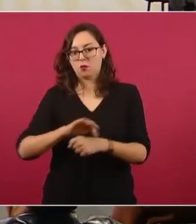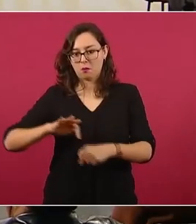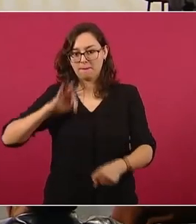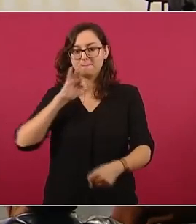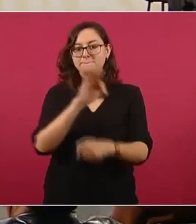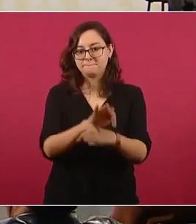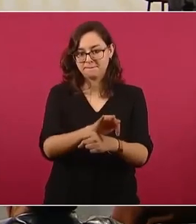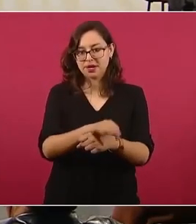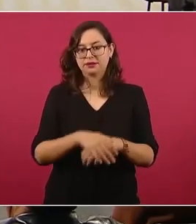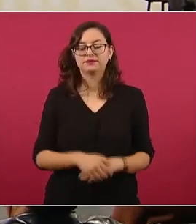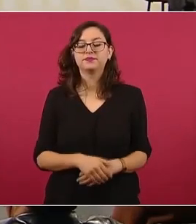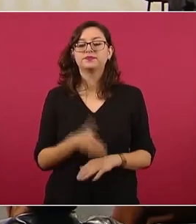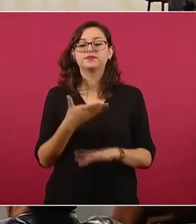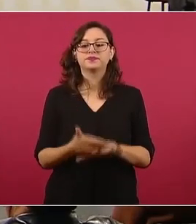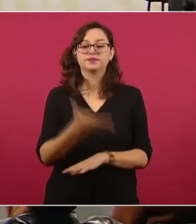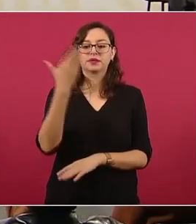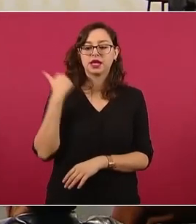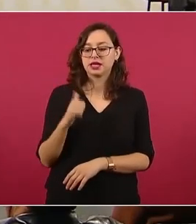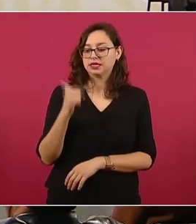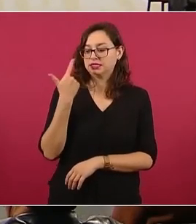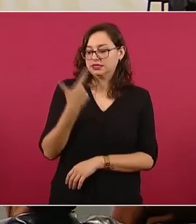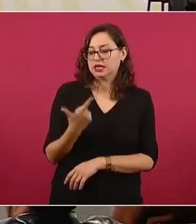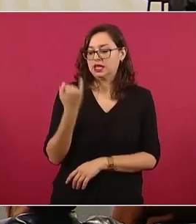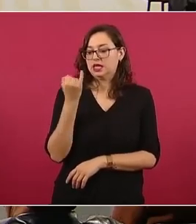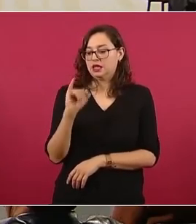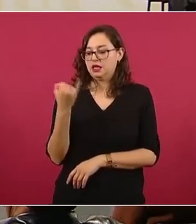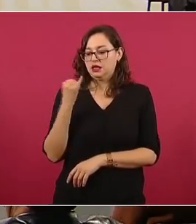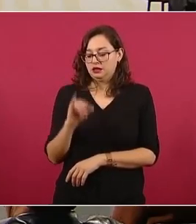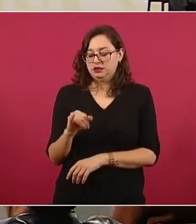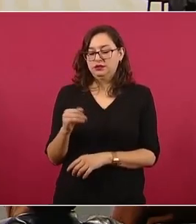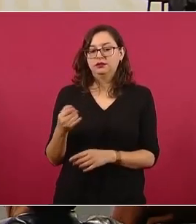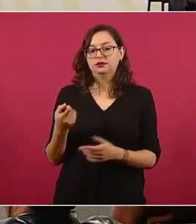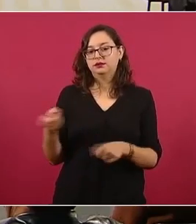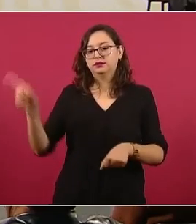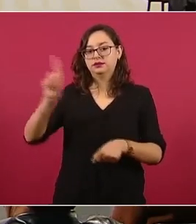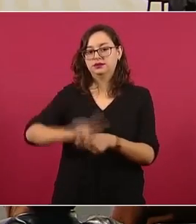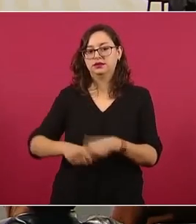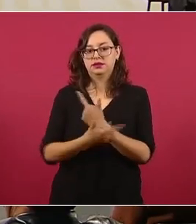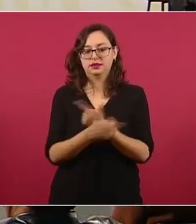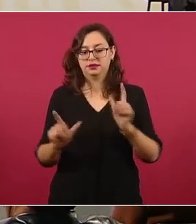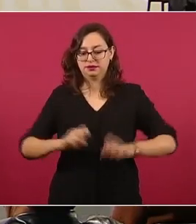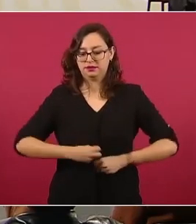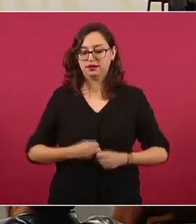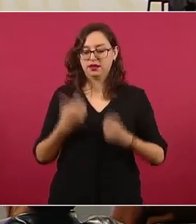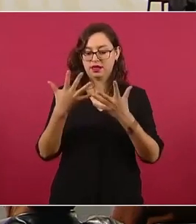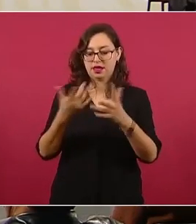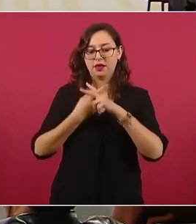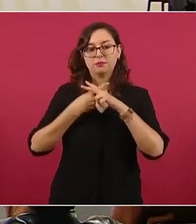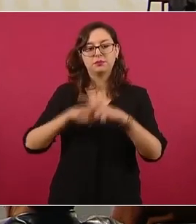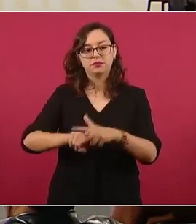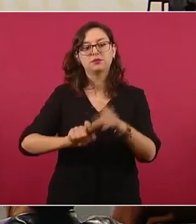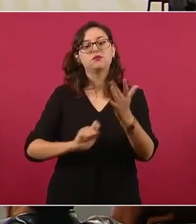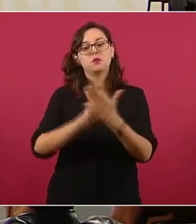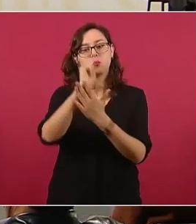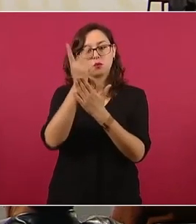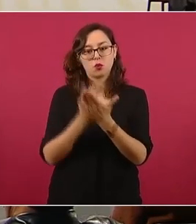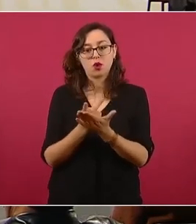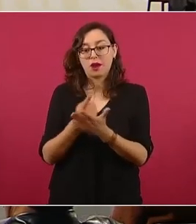público el 7 de junio, el Día de la Libertad de Expresión en México, y que dio cuenta de este programa que por primera vez